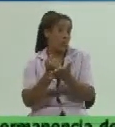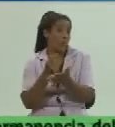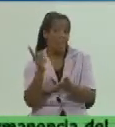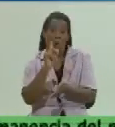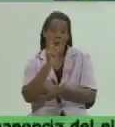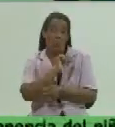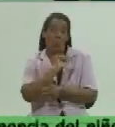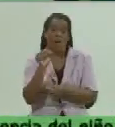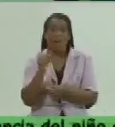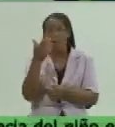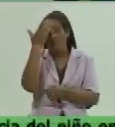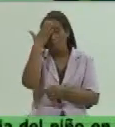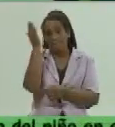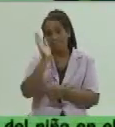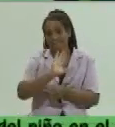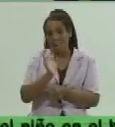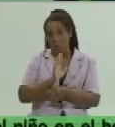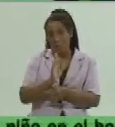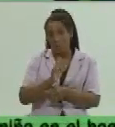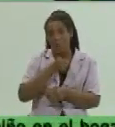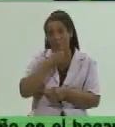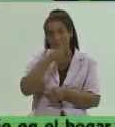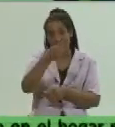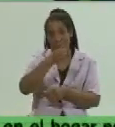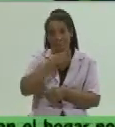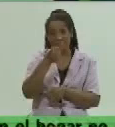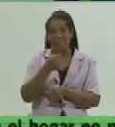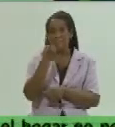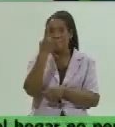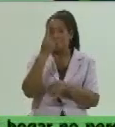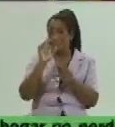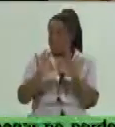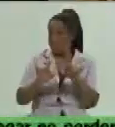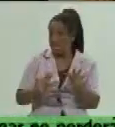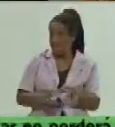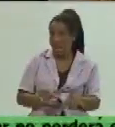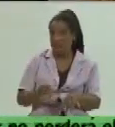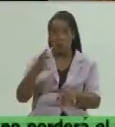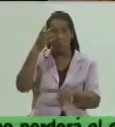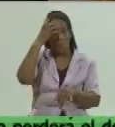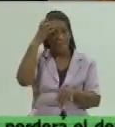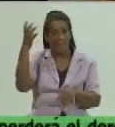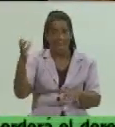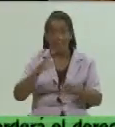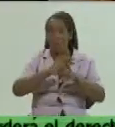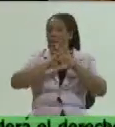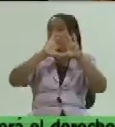me saludo a usted a nuestro primer secretario al gobernador y a todo el pueblo que nos escucha